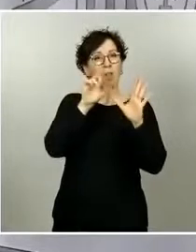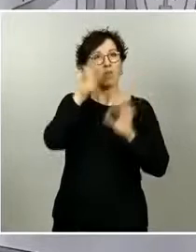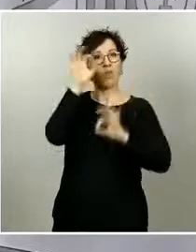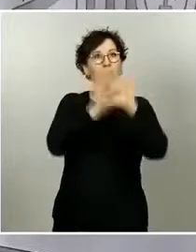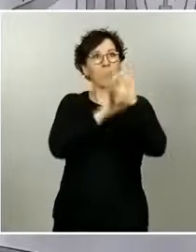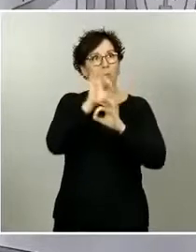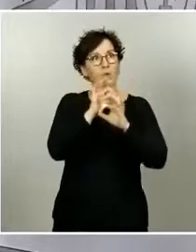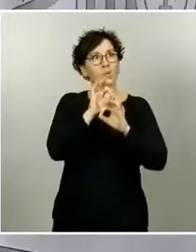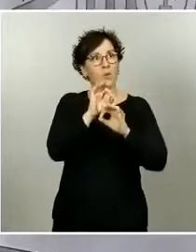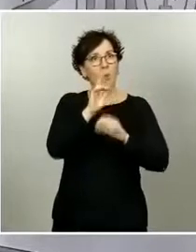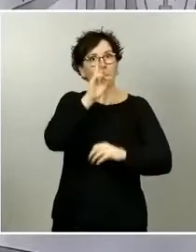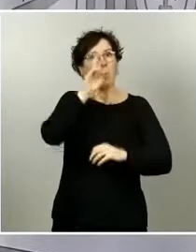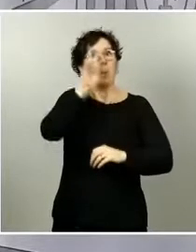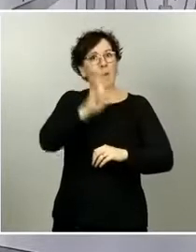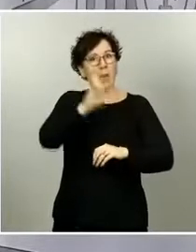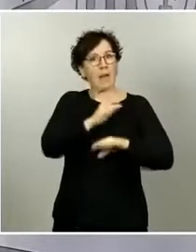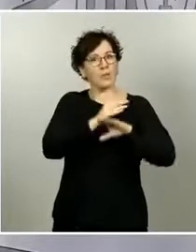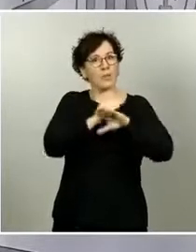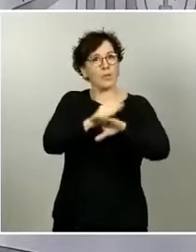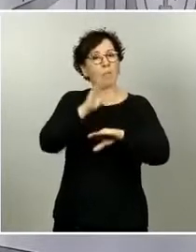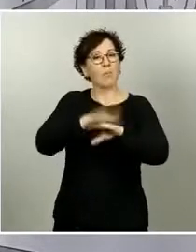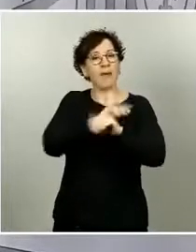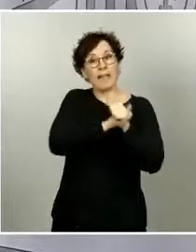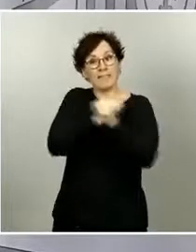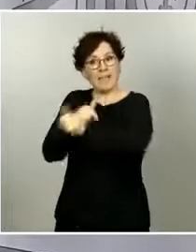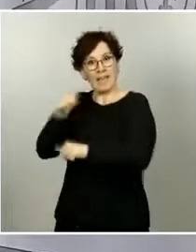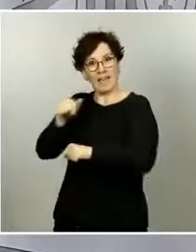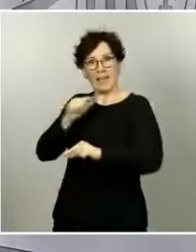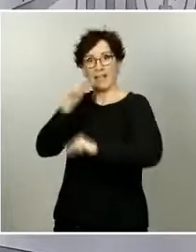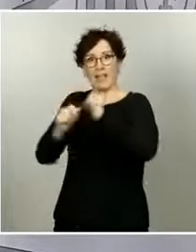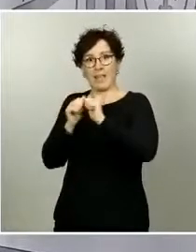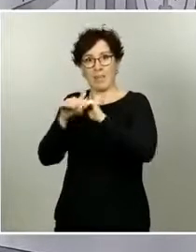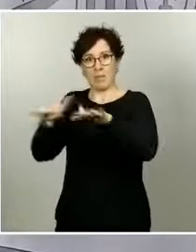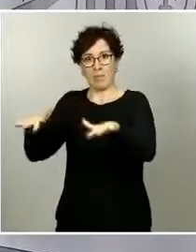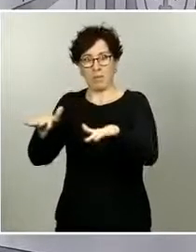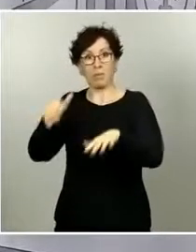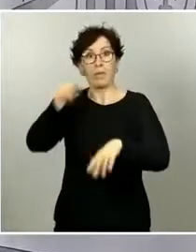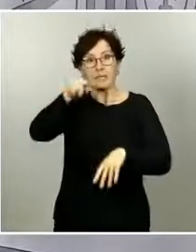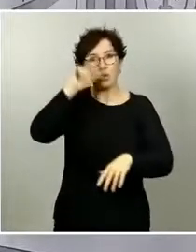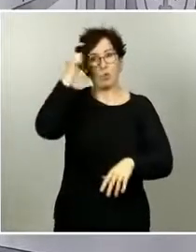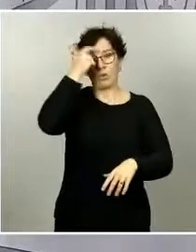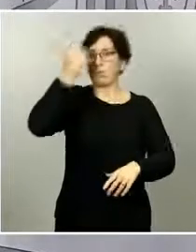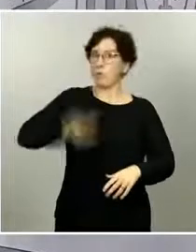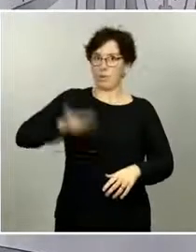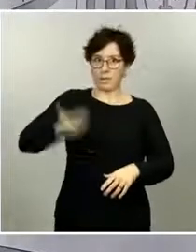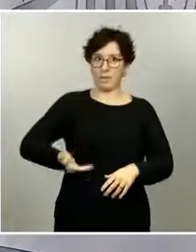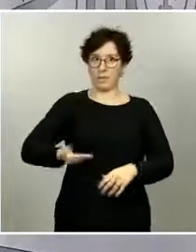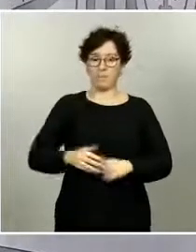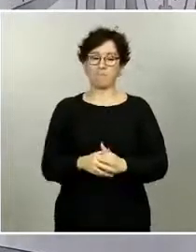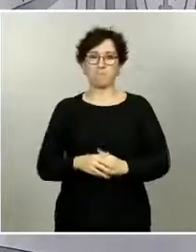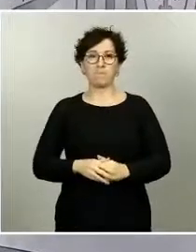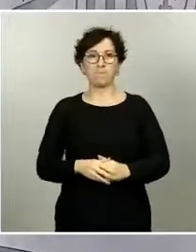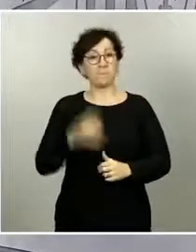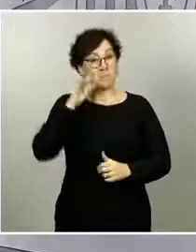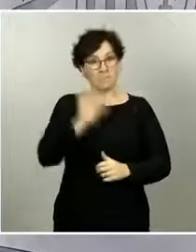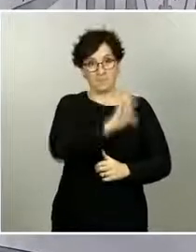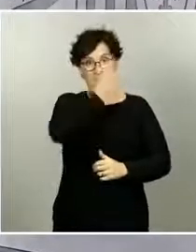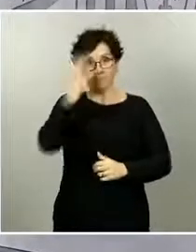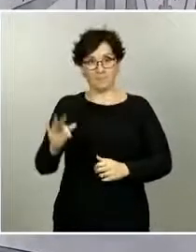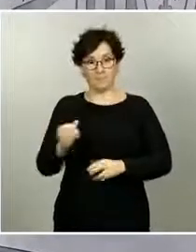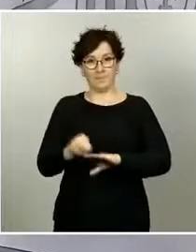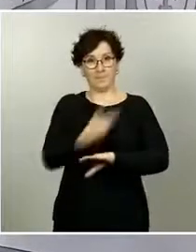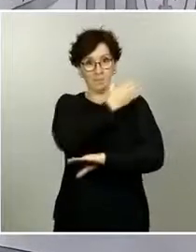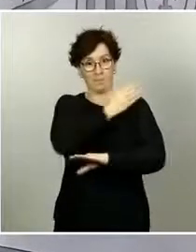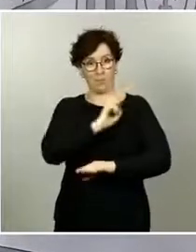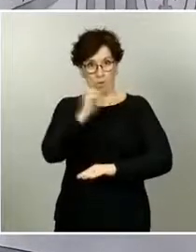implica que sí que con lo que hemos obtenido era suficientemente bueno como para dar seguimiento correcto a la epidemia. Y